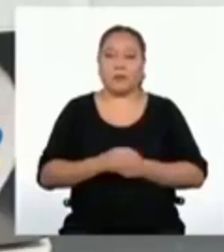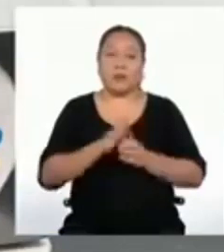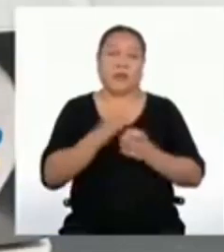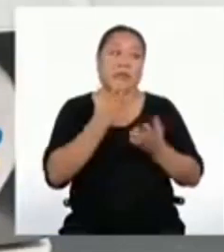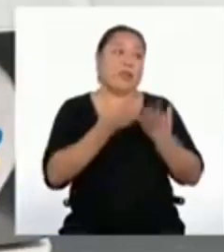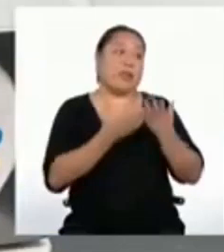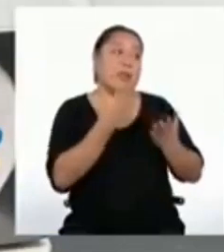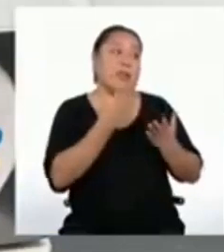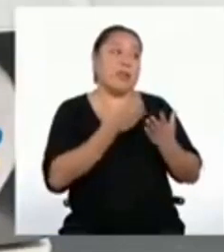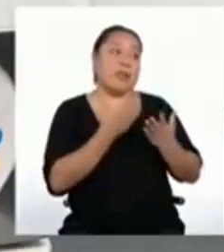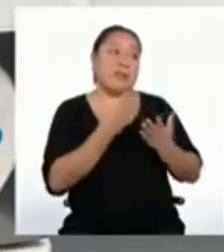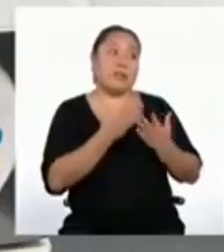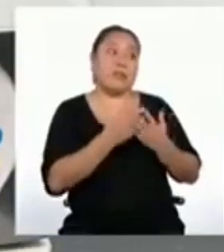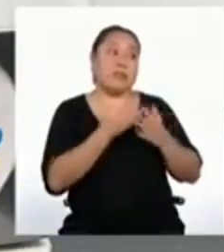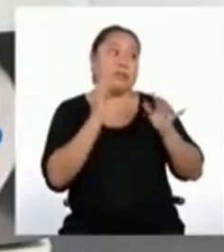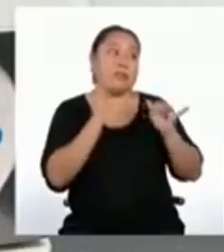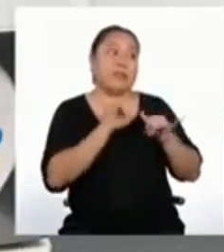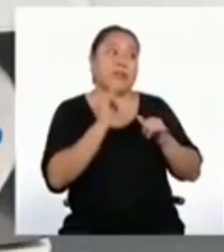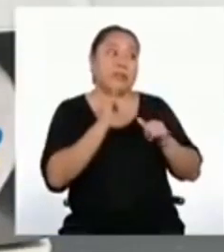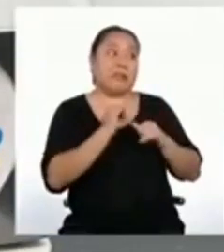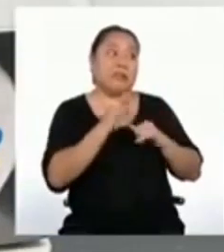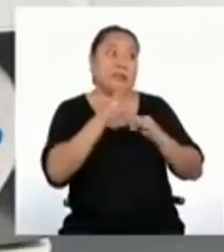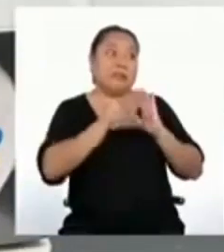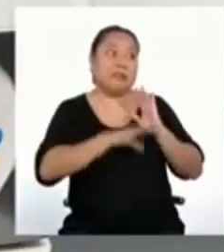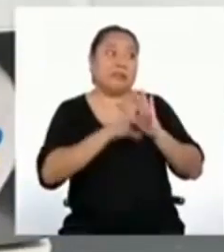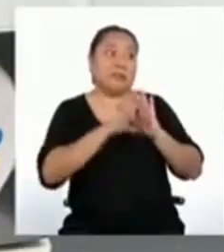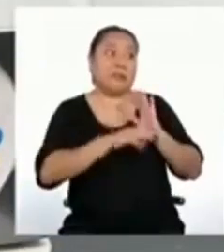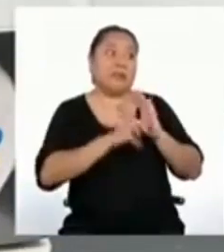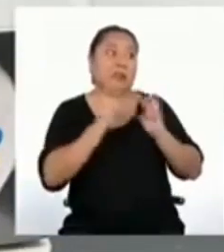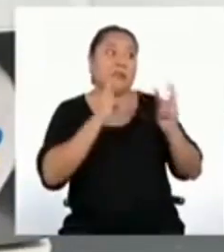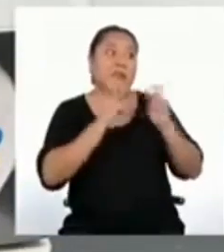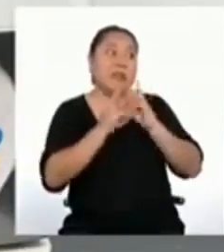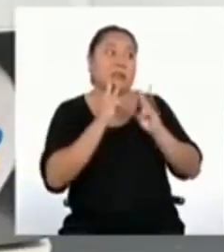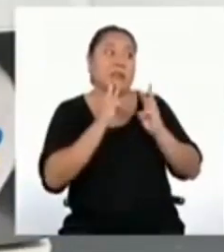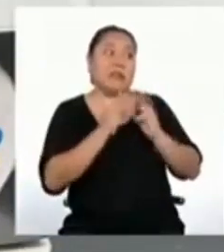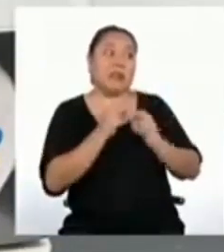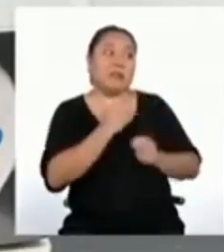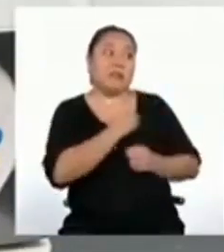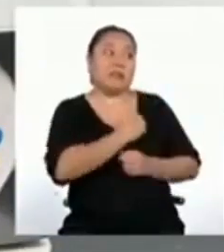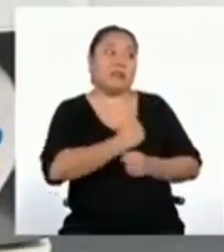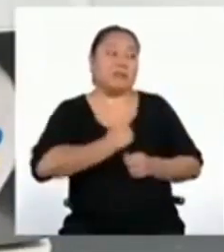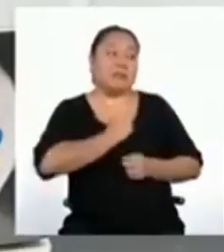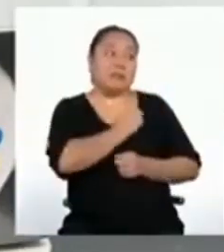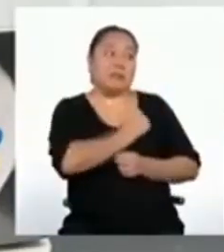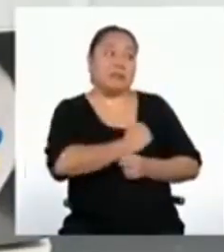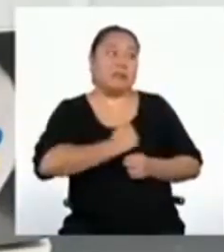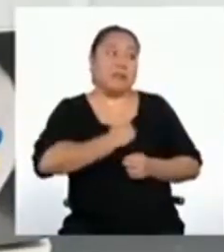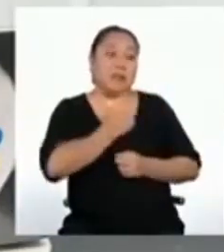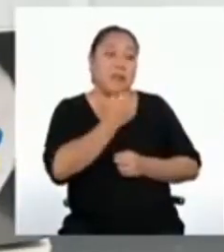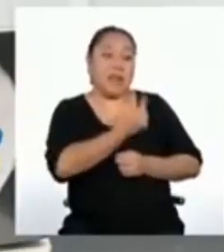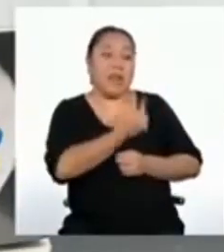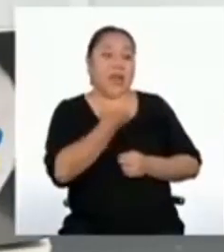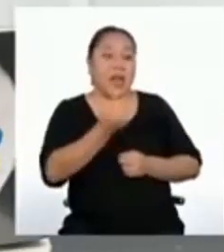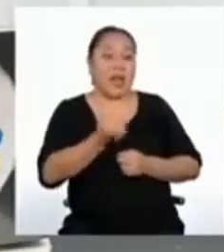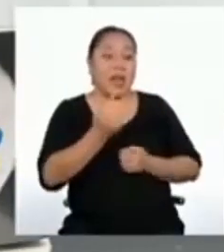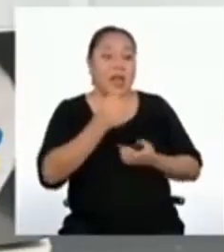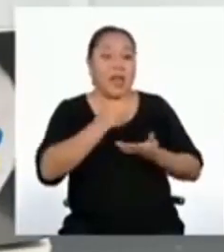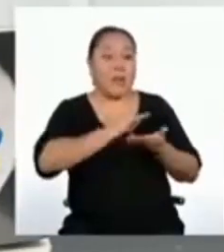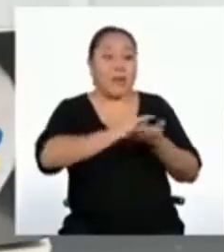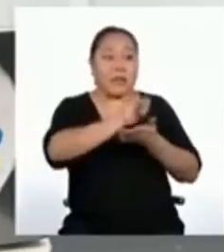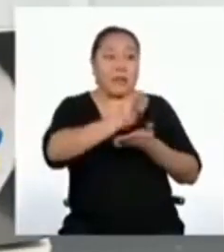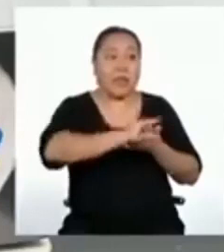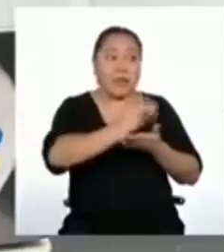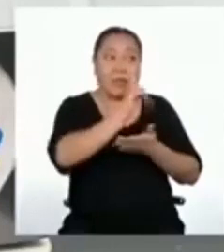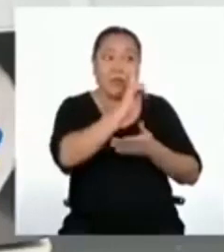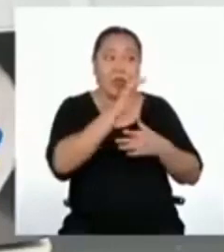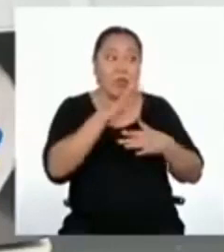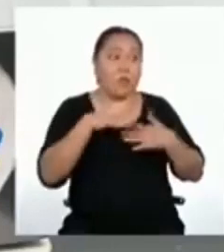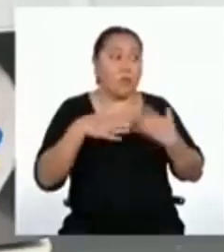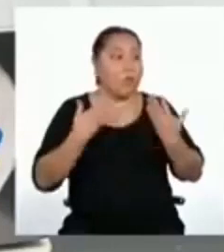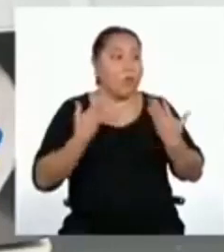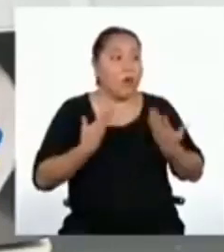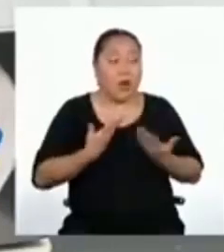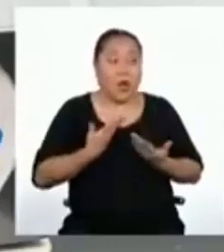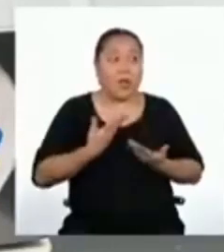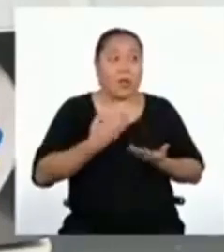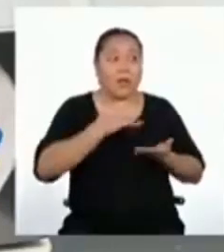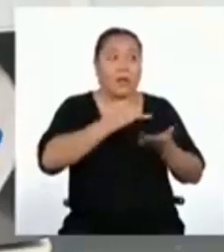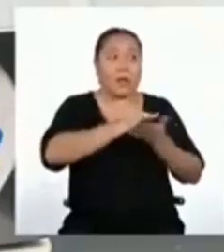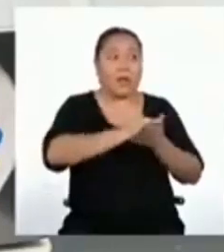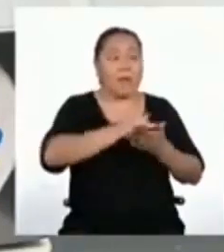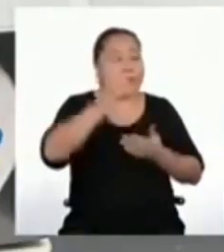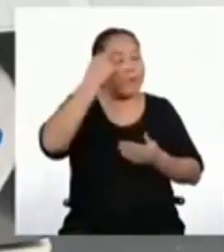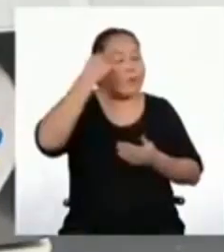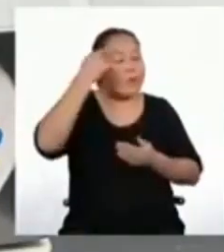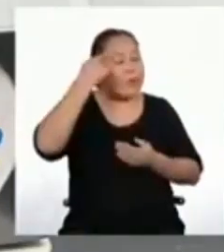Probablemente te quedes sin saldo para usar WhatsApp por el resto del mes. Pero en cada mensaje que no podrás enviar, piensa que lo